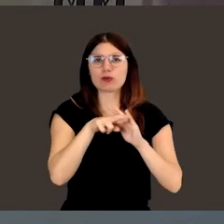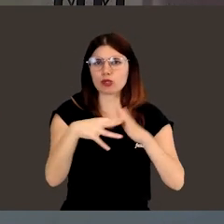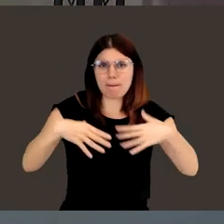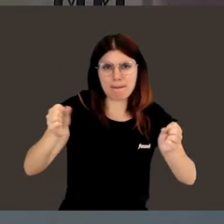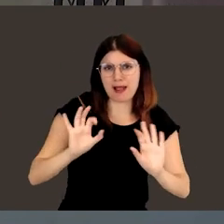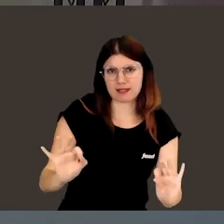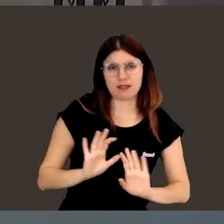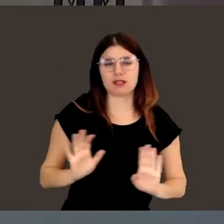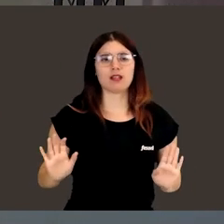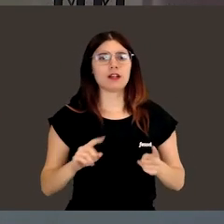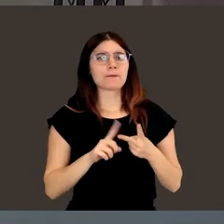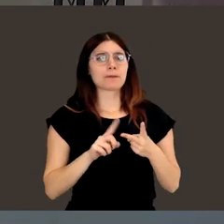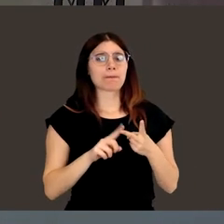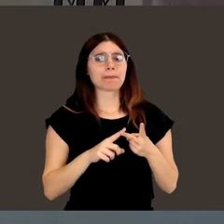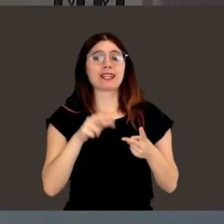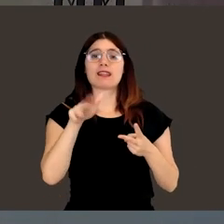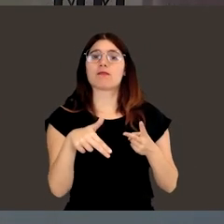primero tenemos muchísimos más recursos.